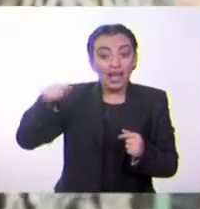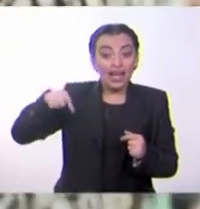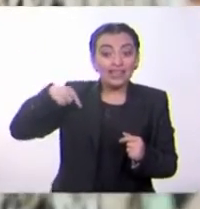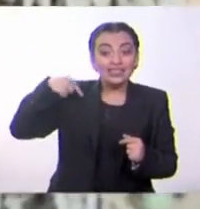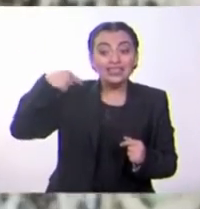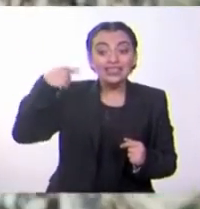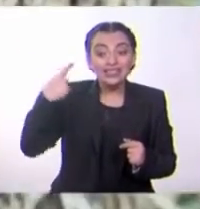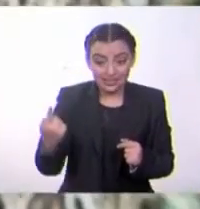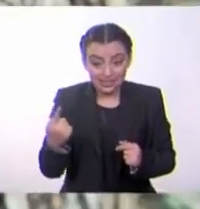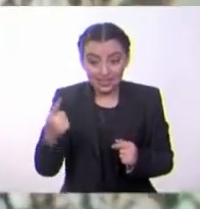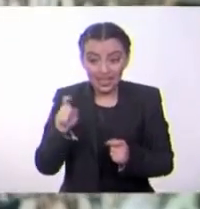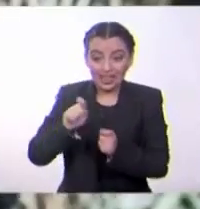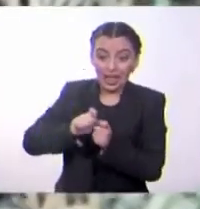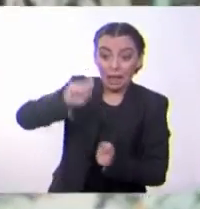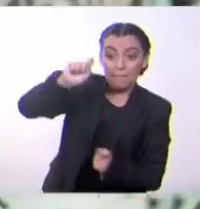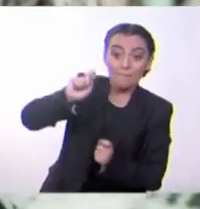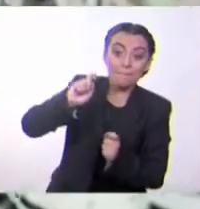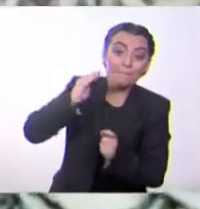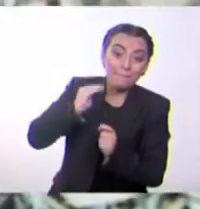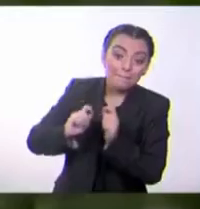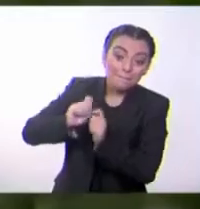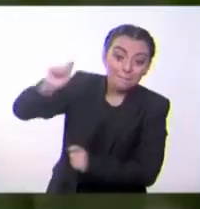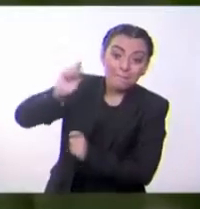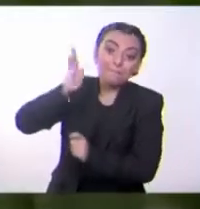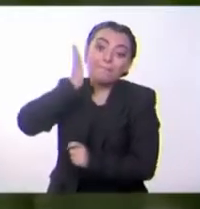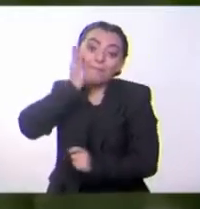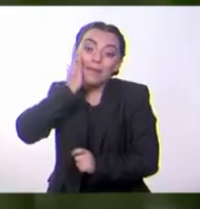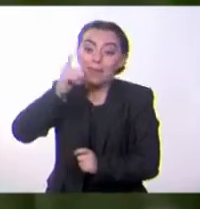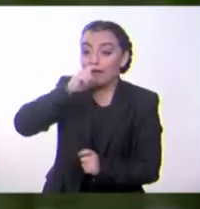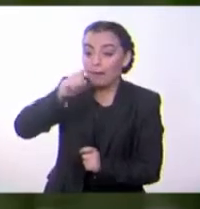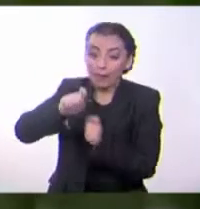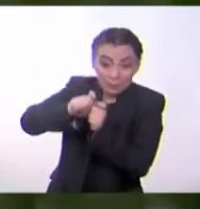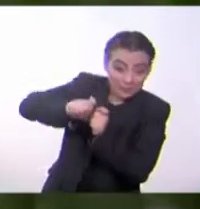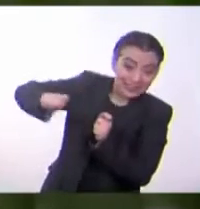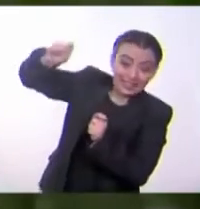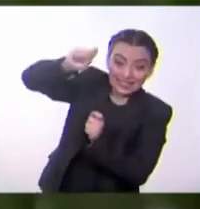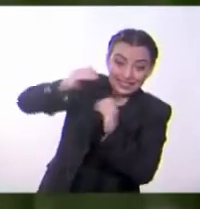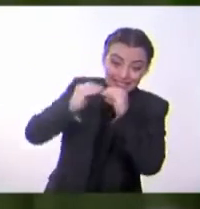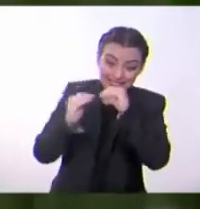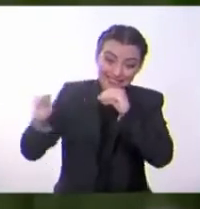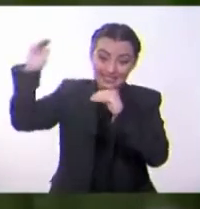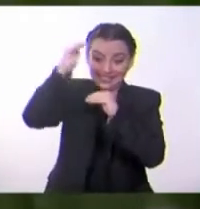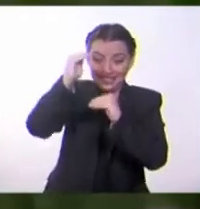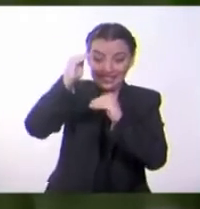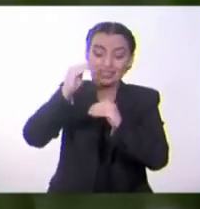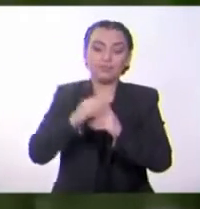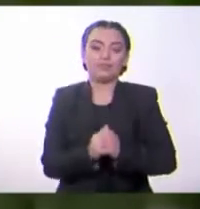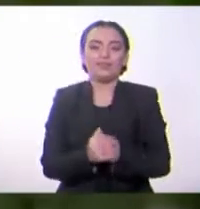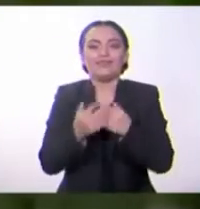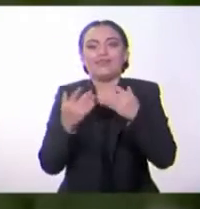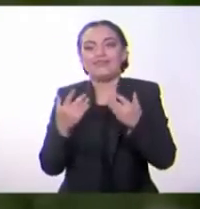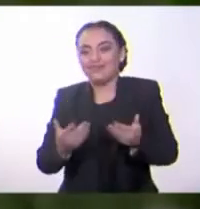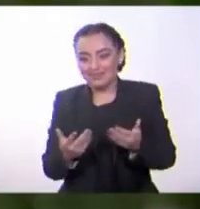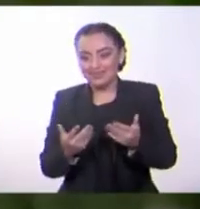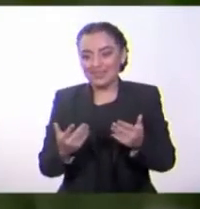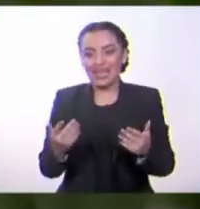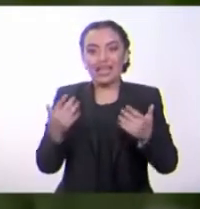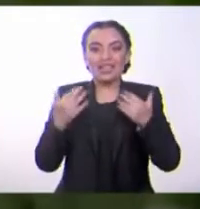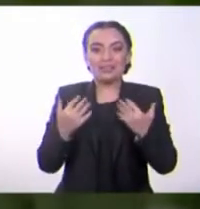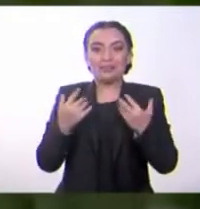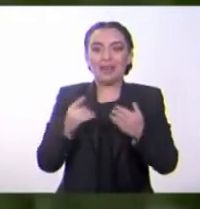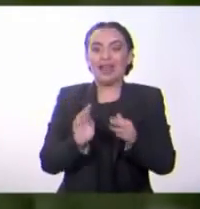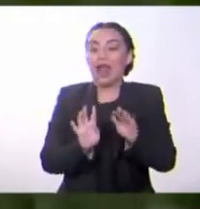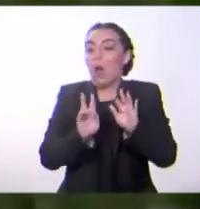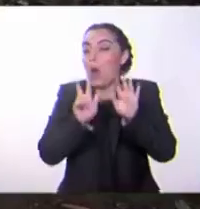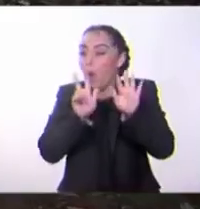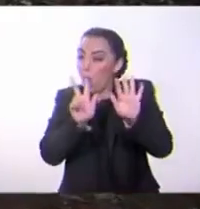a menos que uno de ellos mida más de 2 metros. Pero tranquilos, en ese caso, tendrían que esperar solo unas 8